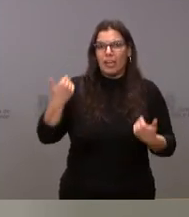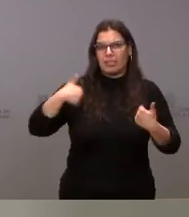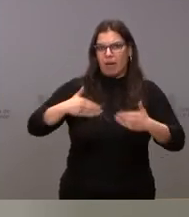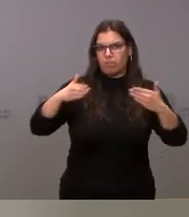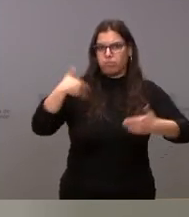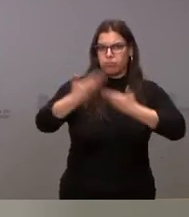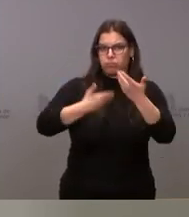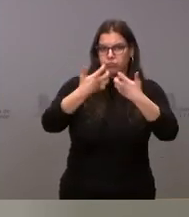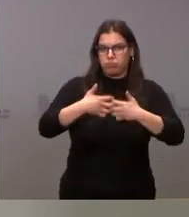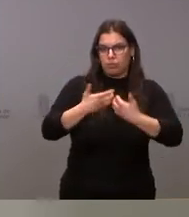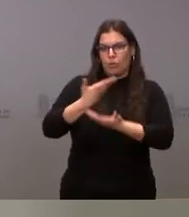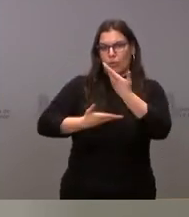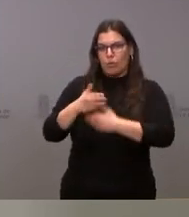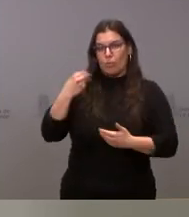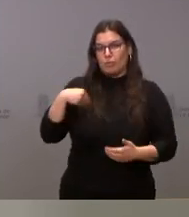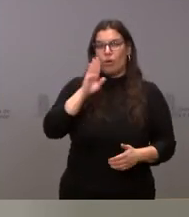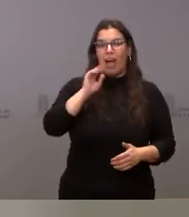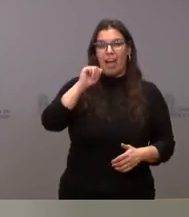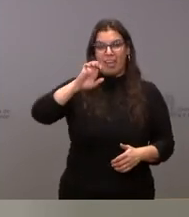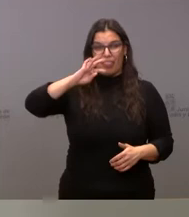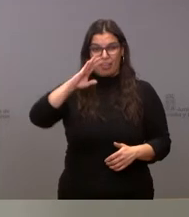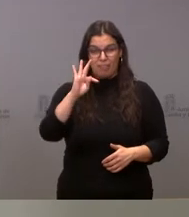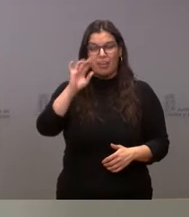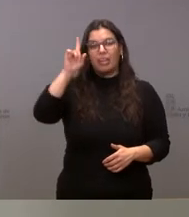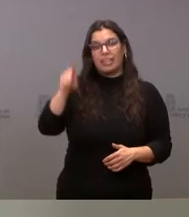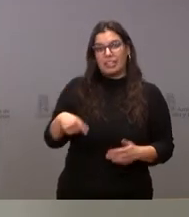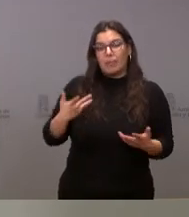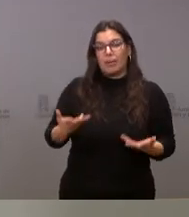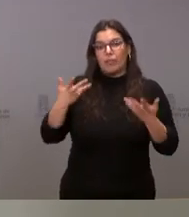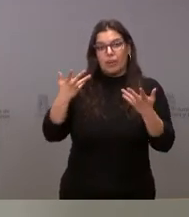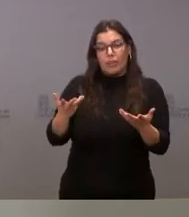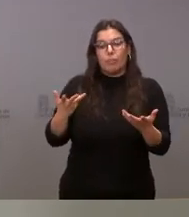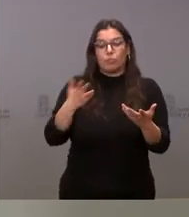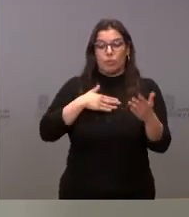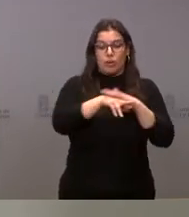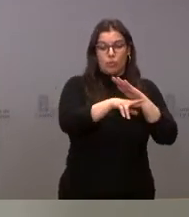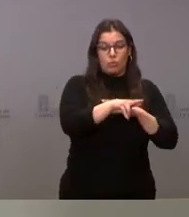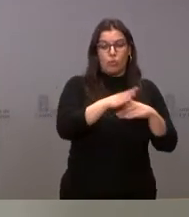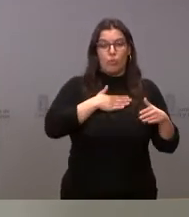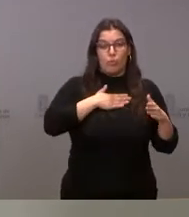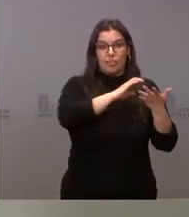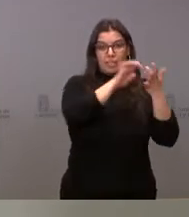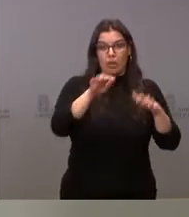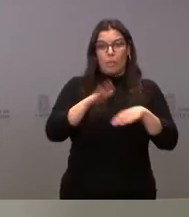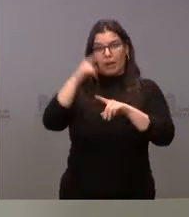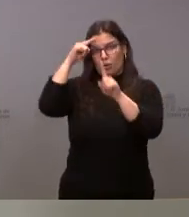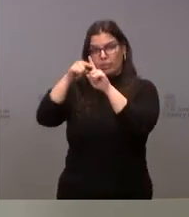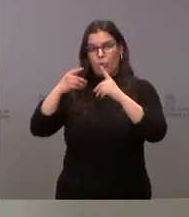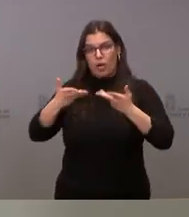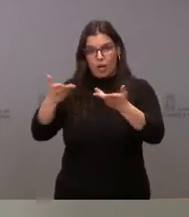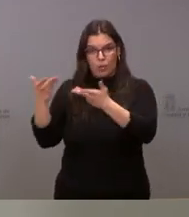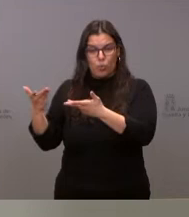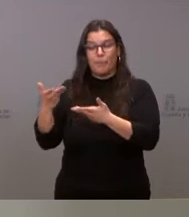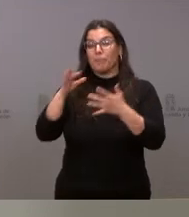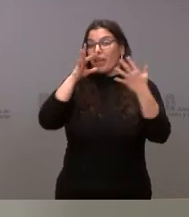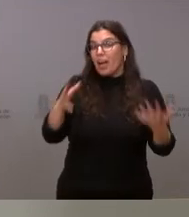la AECID, y vamos a poner también a disposición medios de la Junta de Castilla y León para esta finalidad. Ahora, inicialmente, lo que